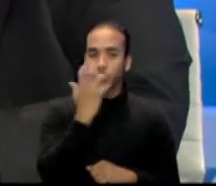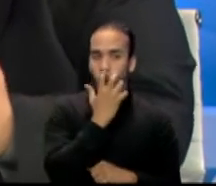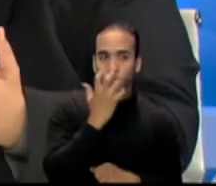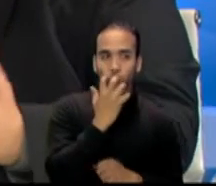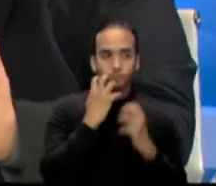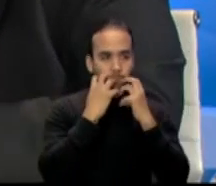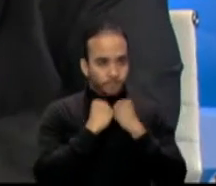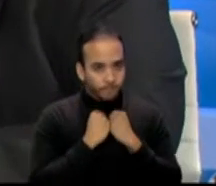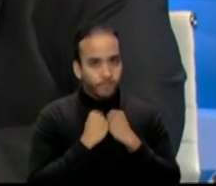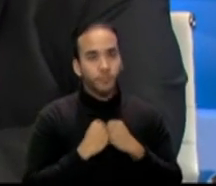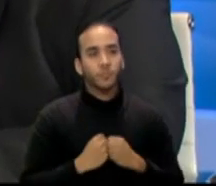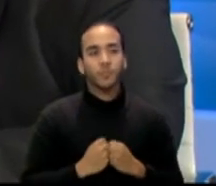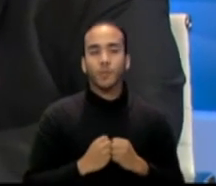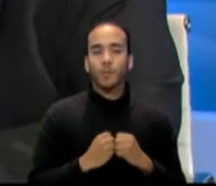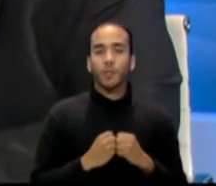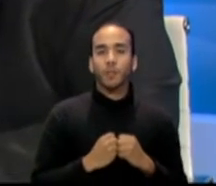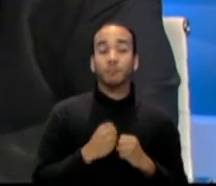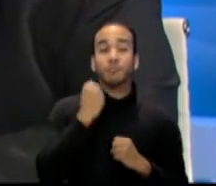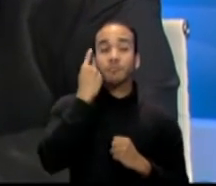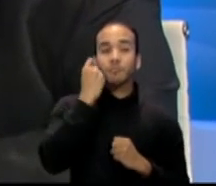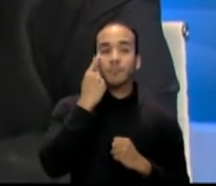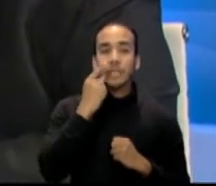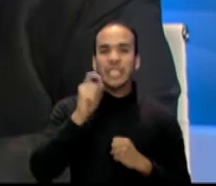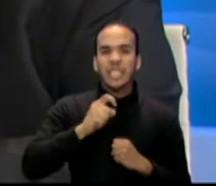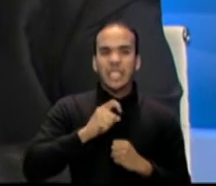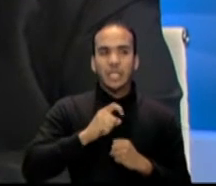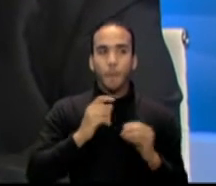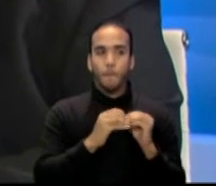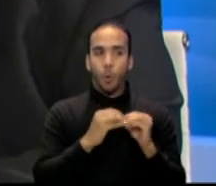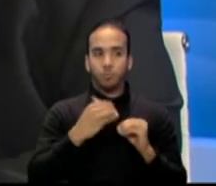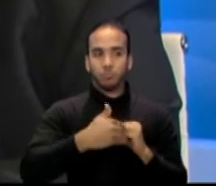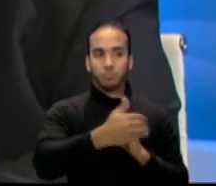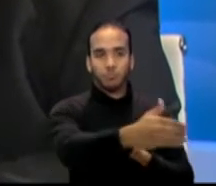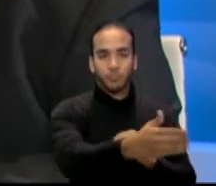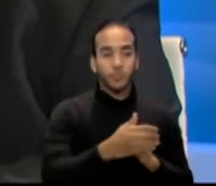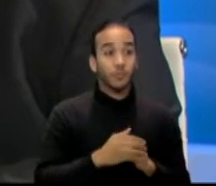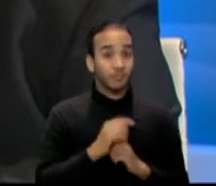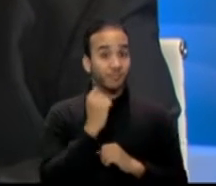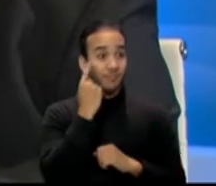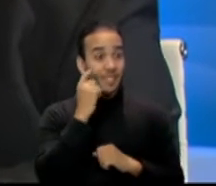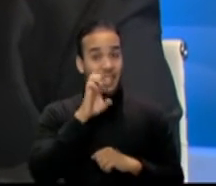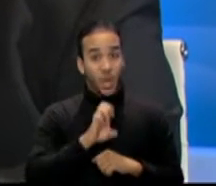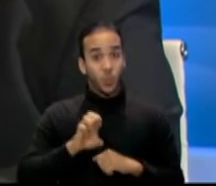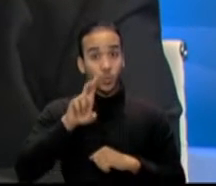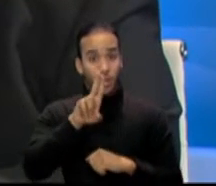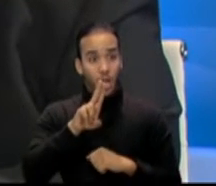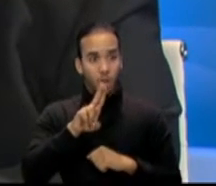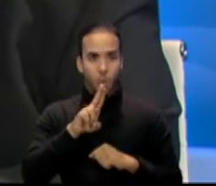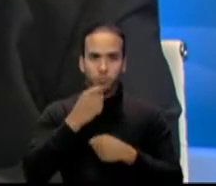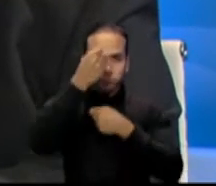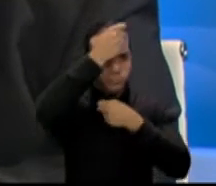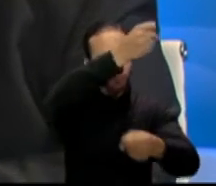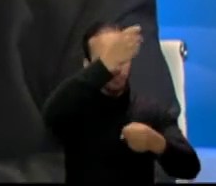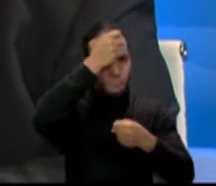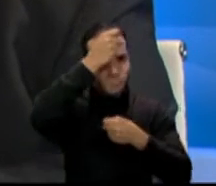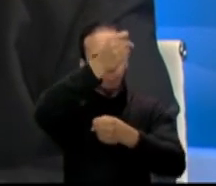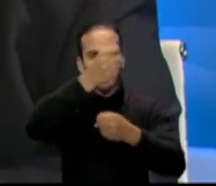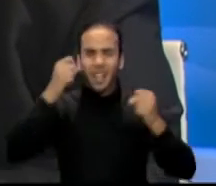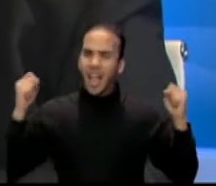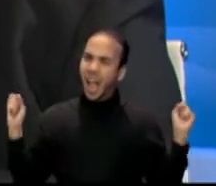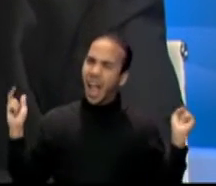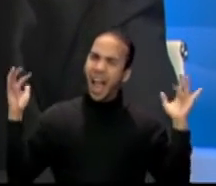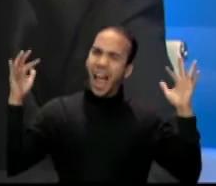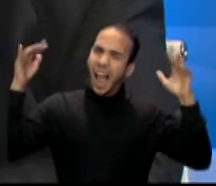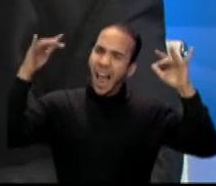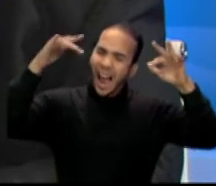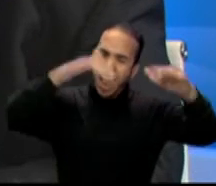Pero hay muchas más cosas que hay que hacer. De hecho, en Estados Unidos hubo una protesta bien significativa, donde miles y